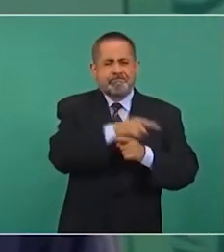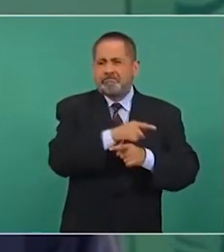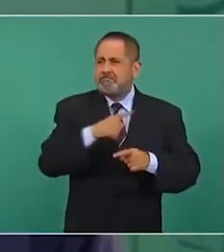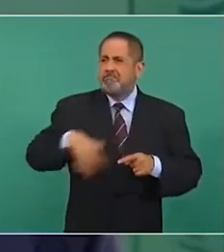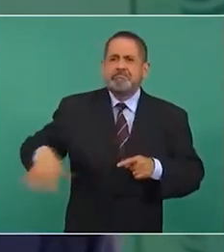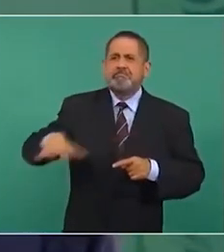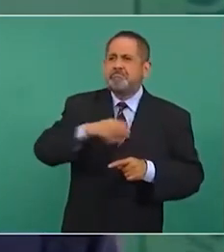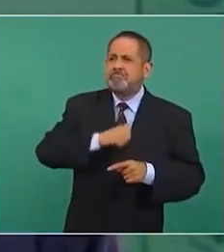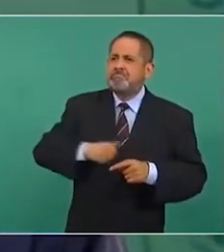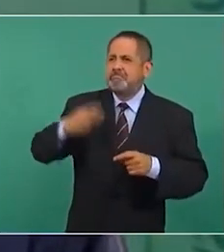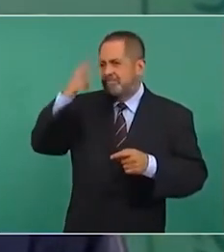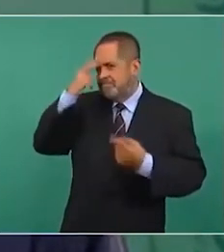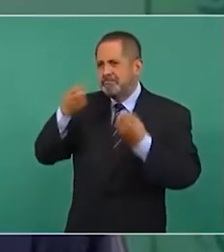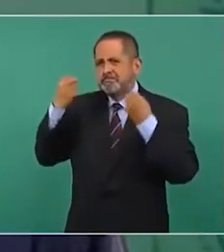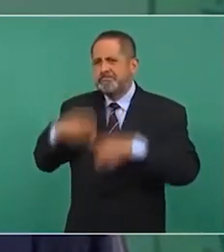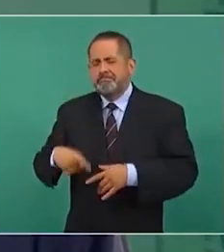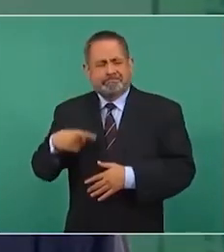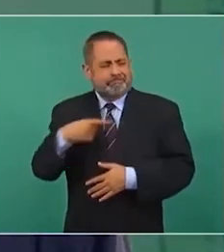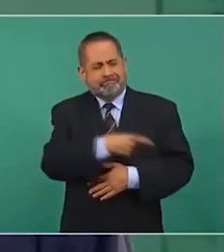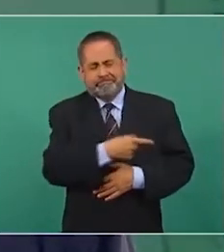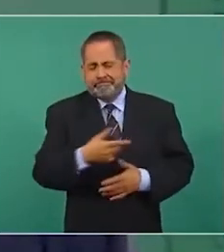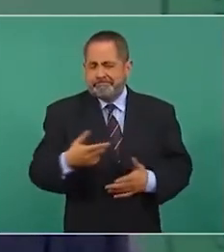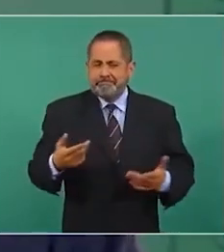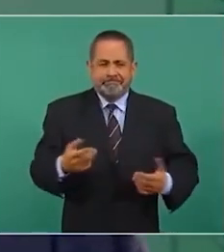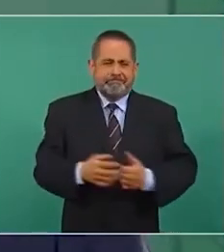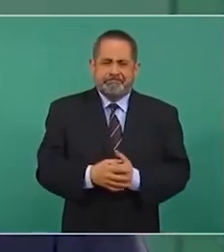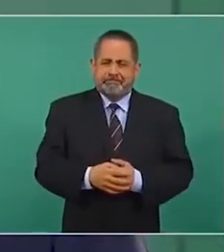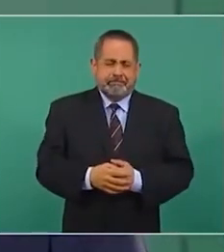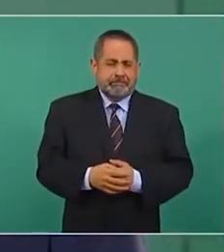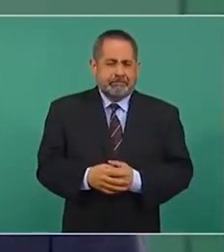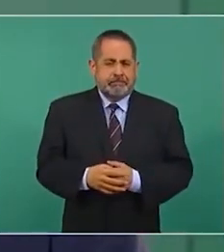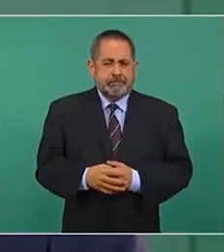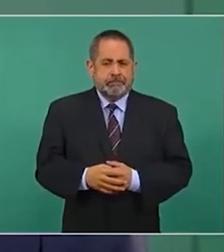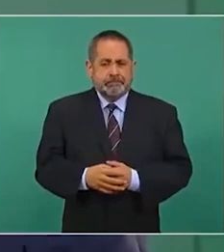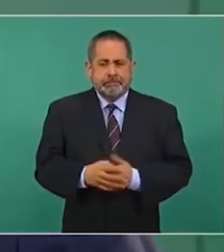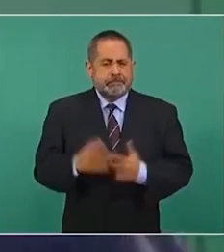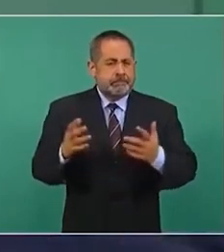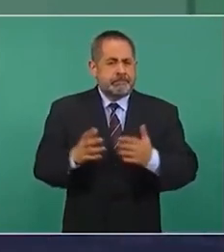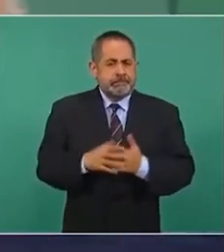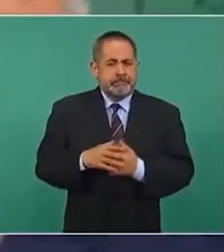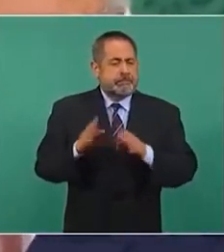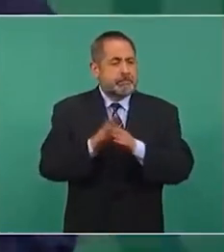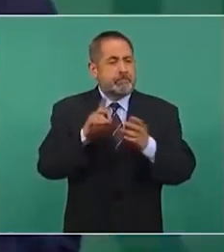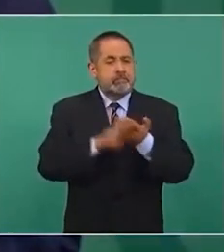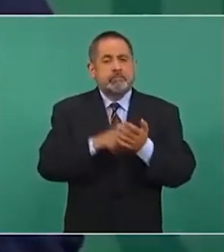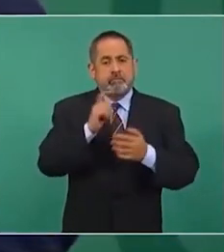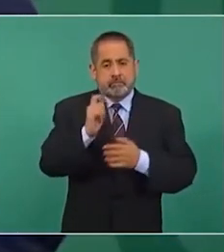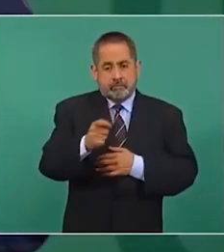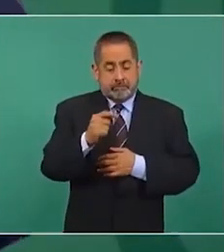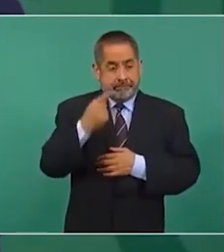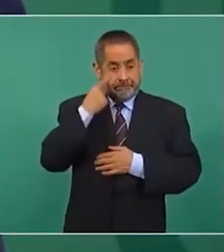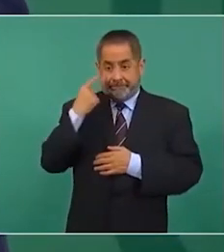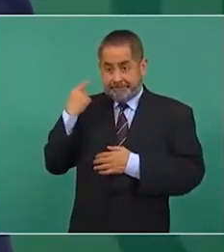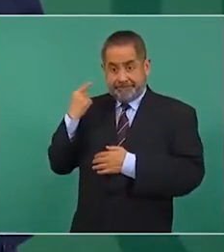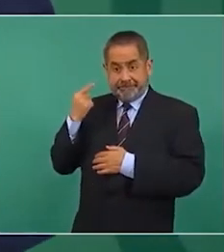a México, porque imagínense que esta reforma que ahora